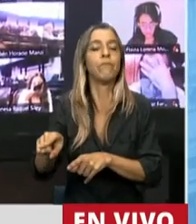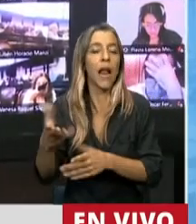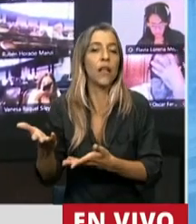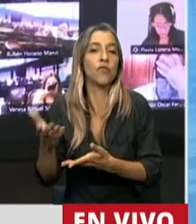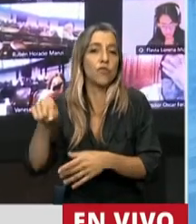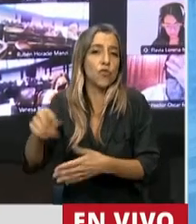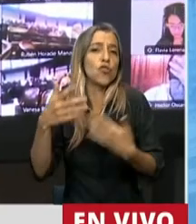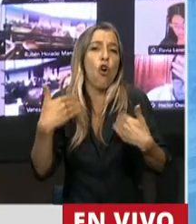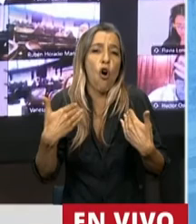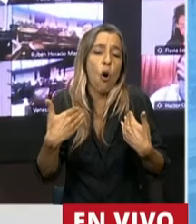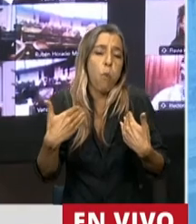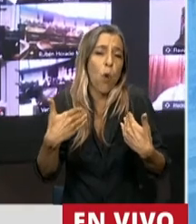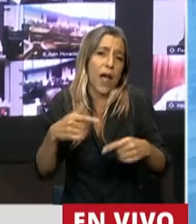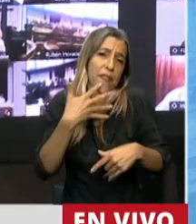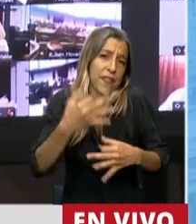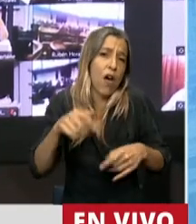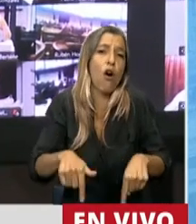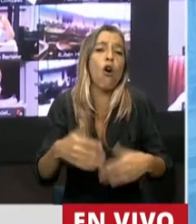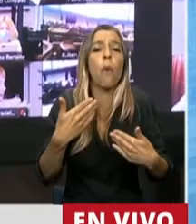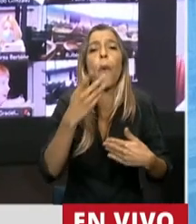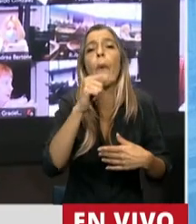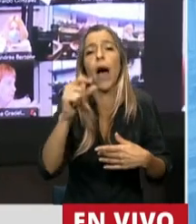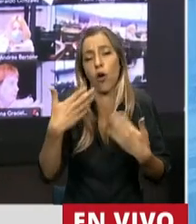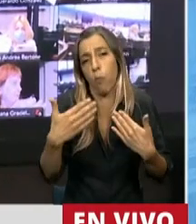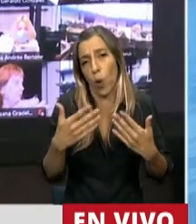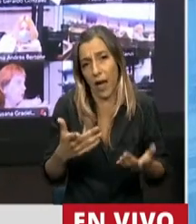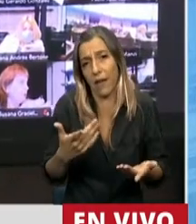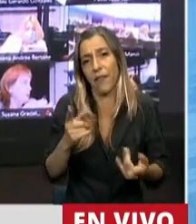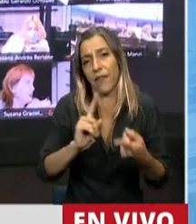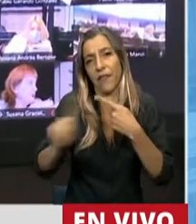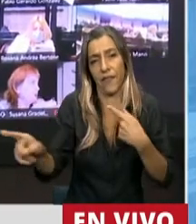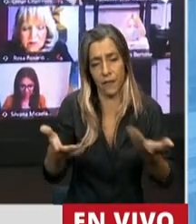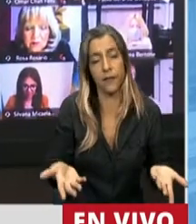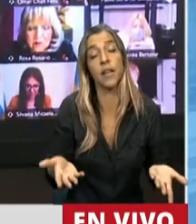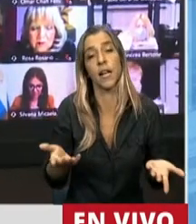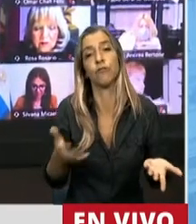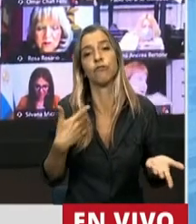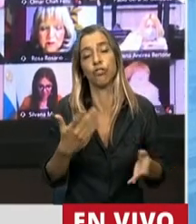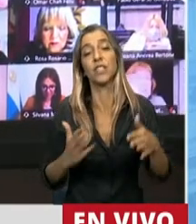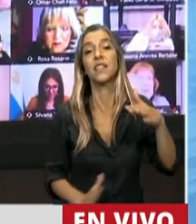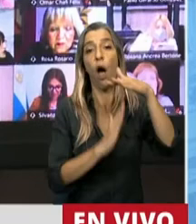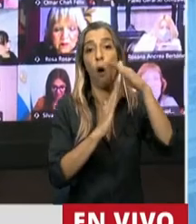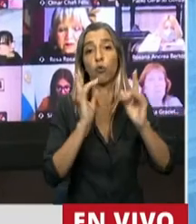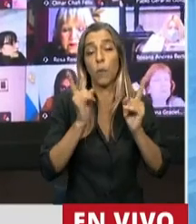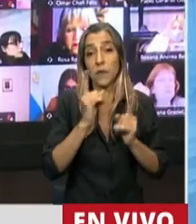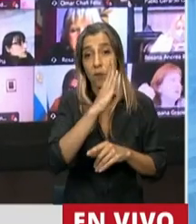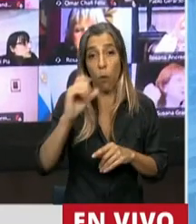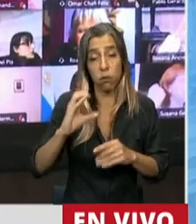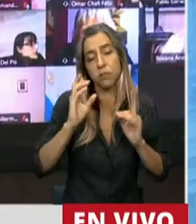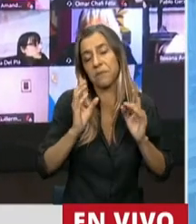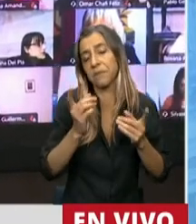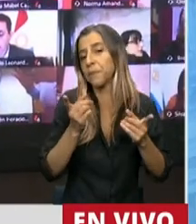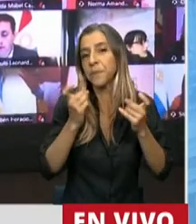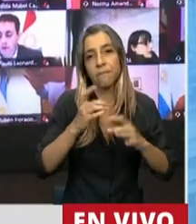hacerla y que simplemente quizás tendrán que tener instrucciones claras de la autoridad de aplicación o las inversiones necesarias en la tecnología que